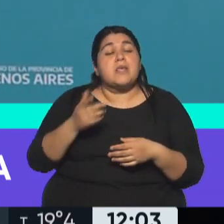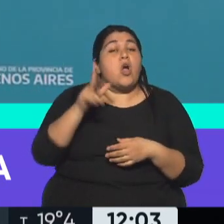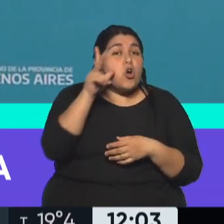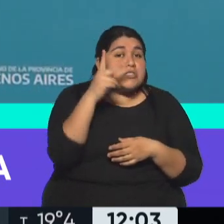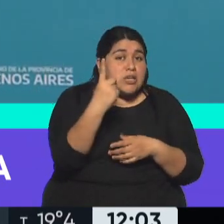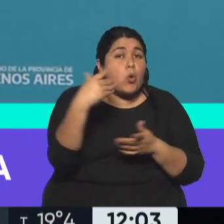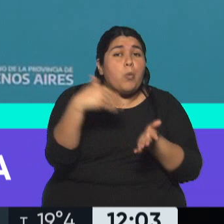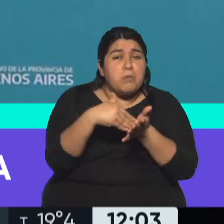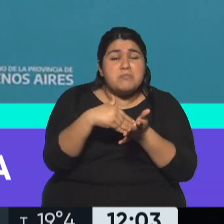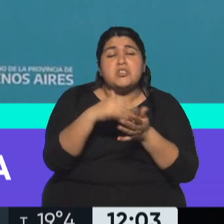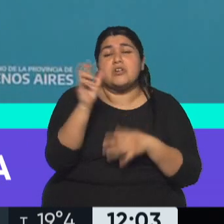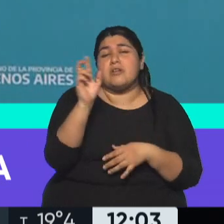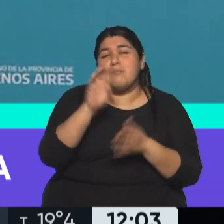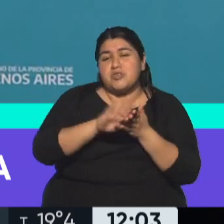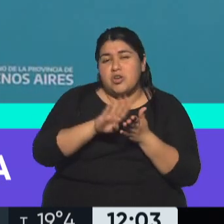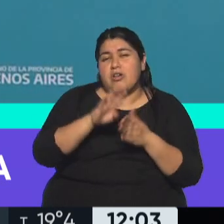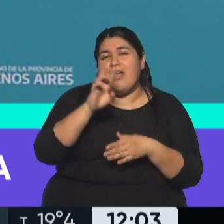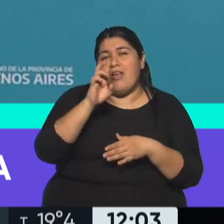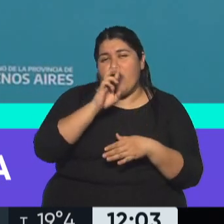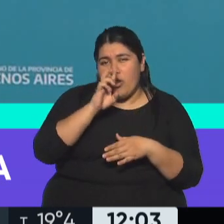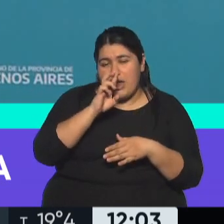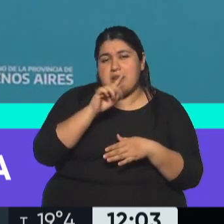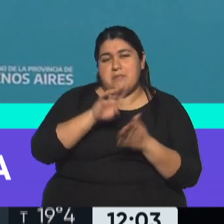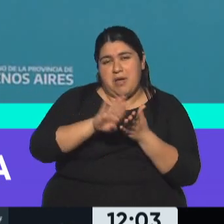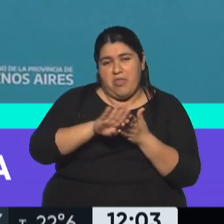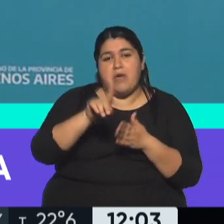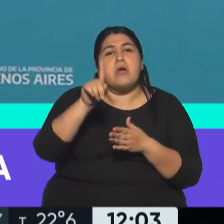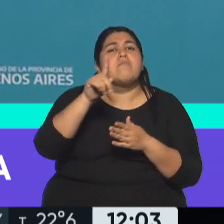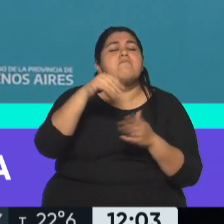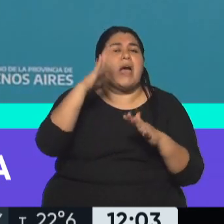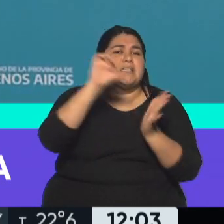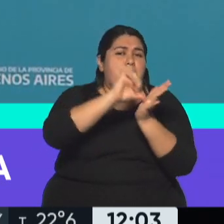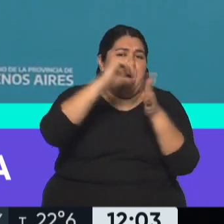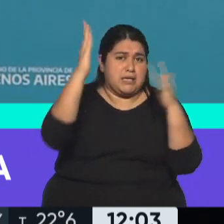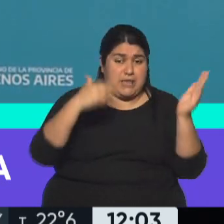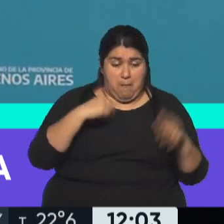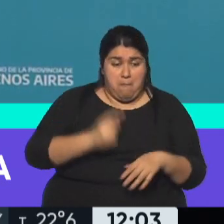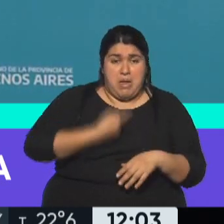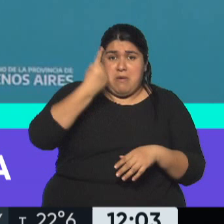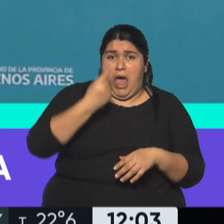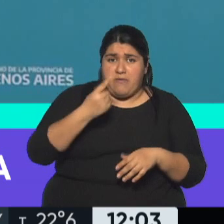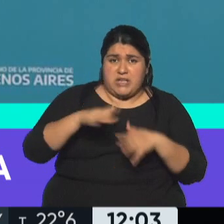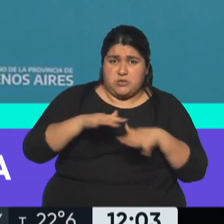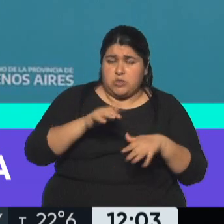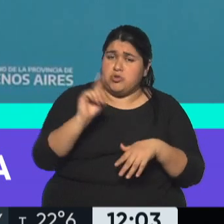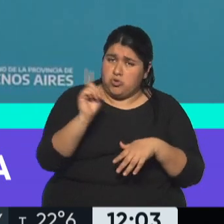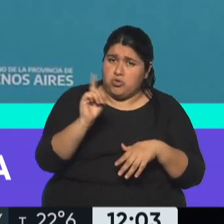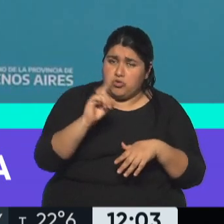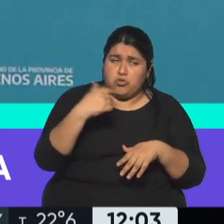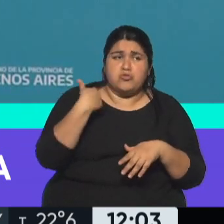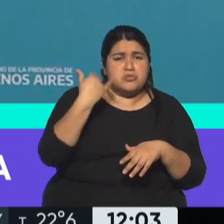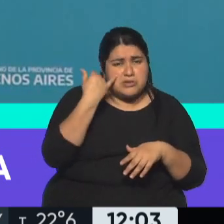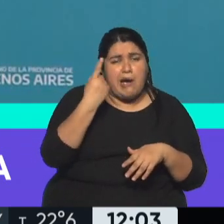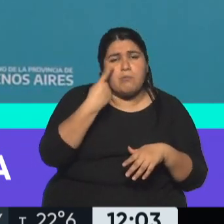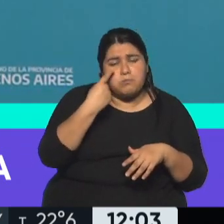millones de dólares se le debía a bonistas extranjeros. O sea que esto no es la primera vez que pasa. Con esa historia conocida y